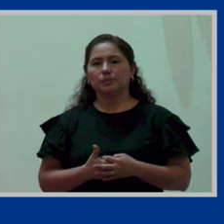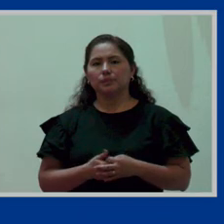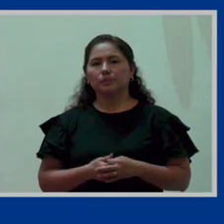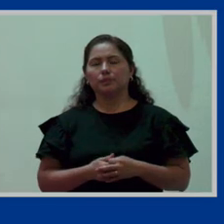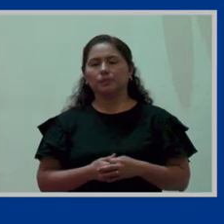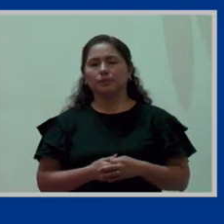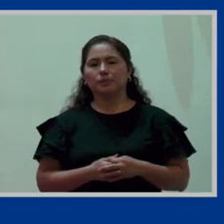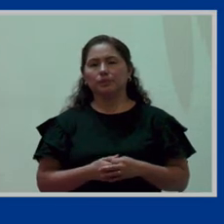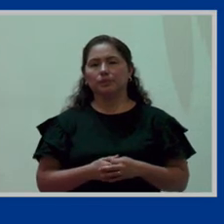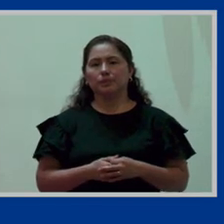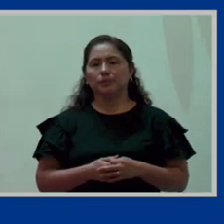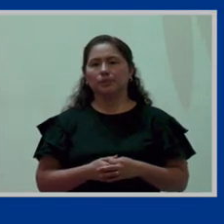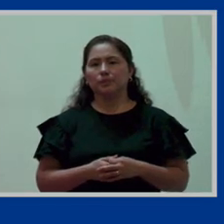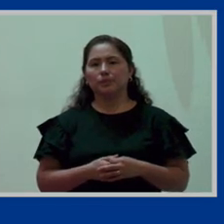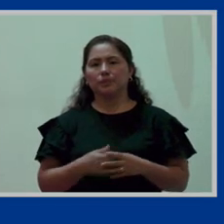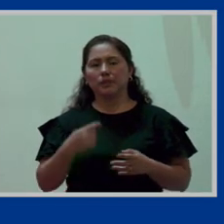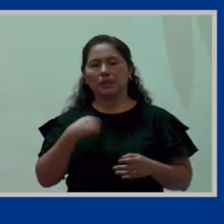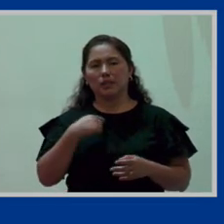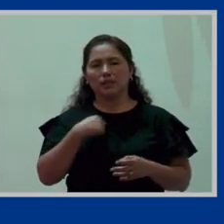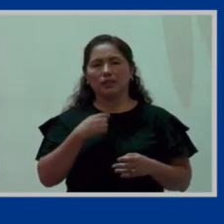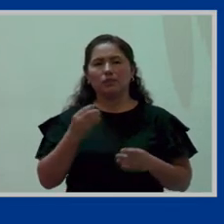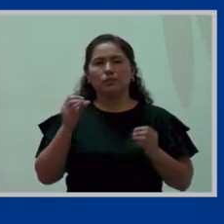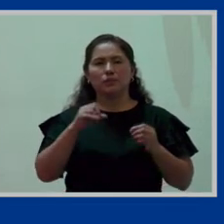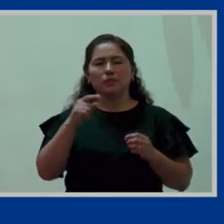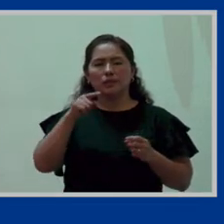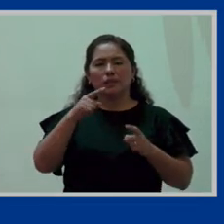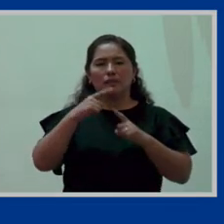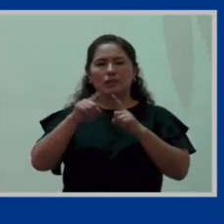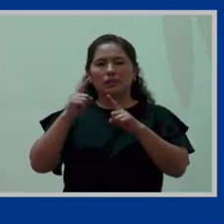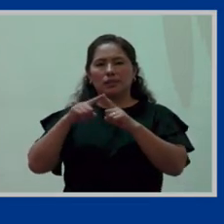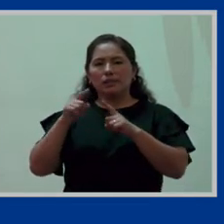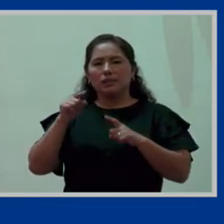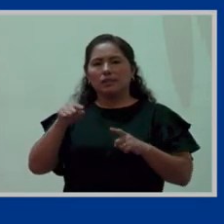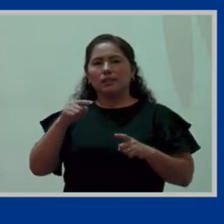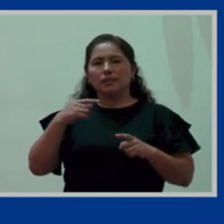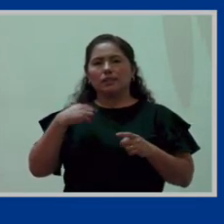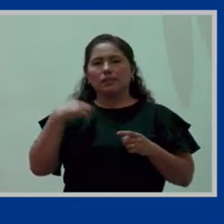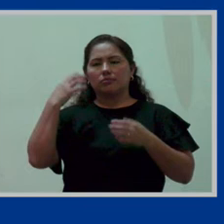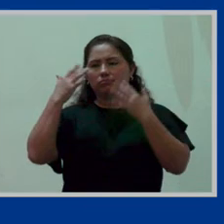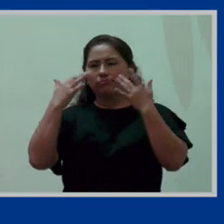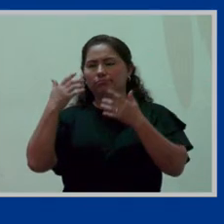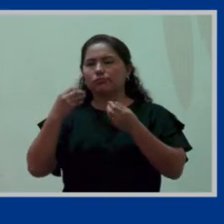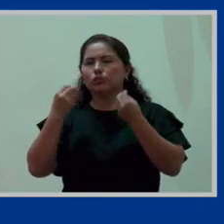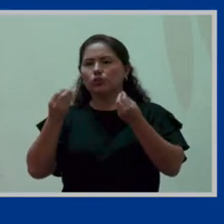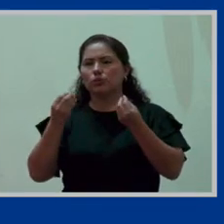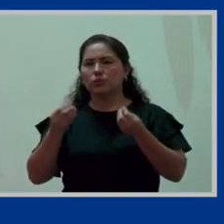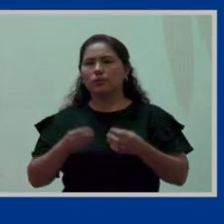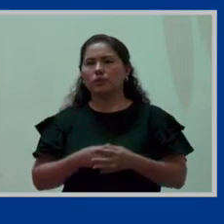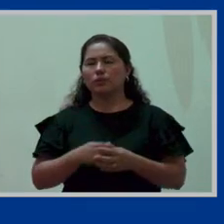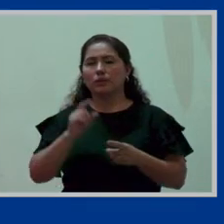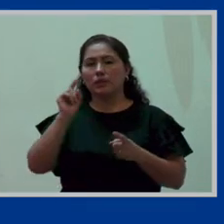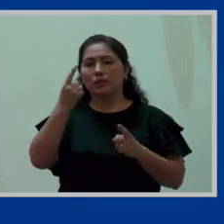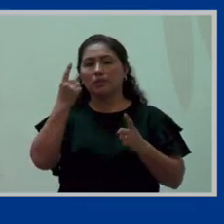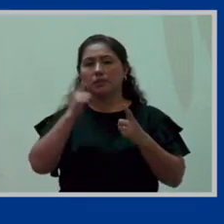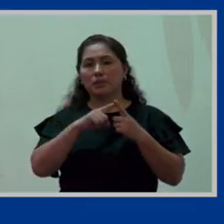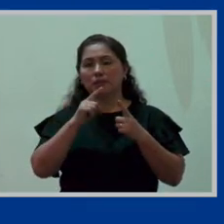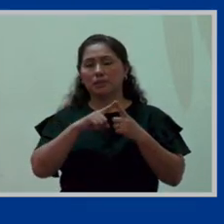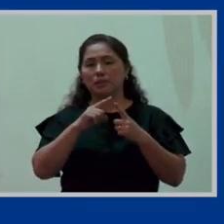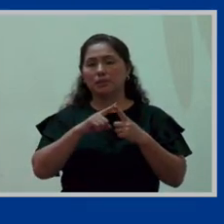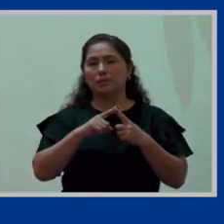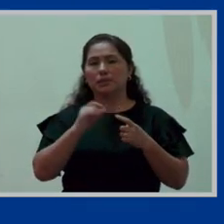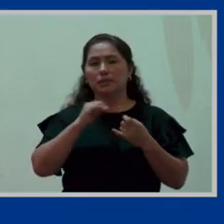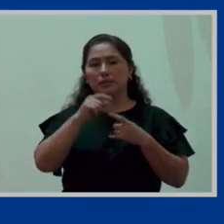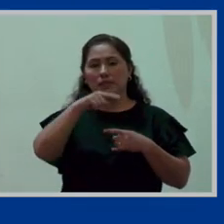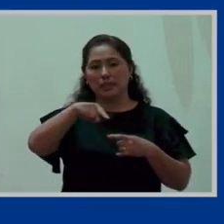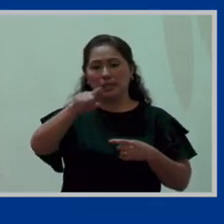nos pusimos en la siguiente alternativa a manera de reflexión en principio si